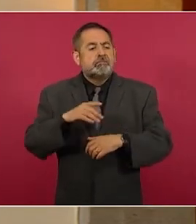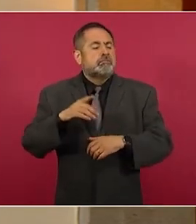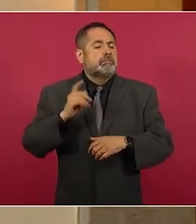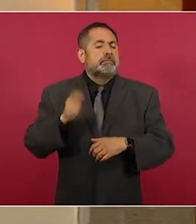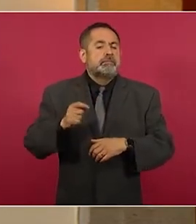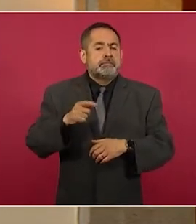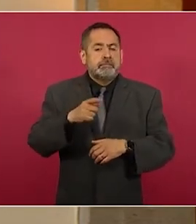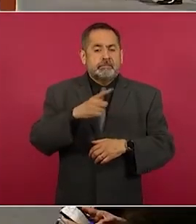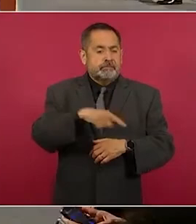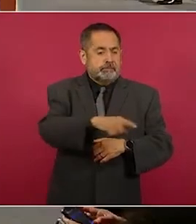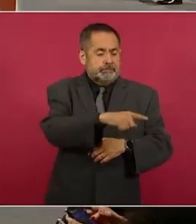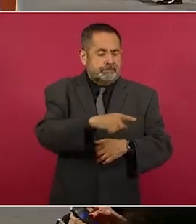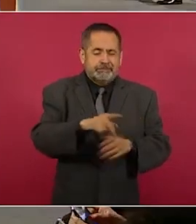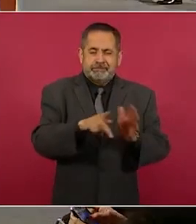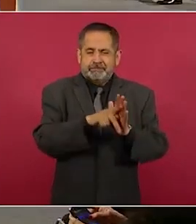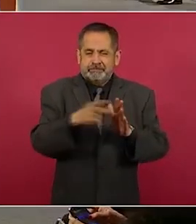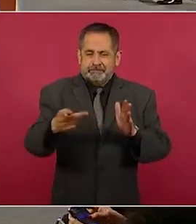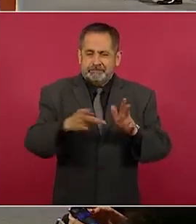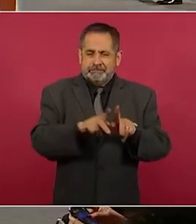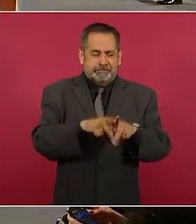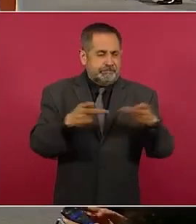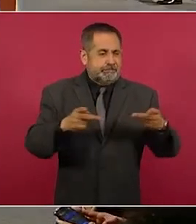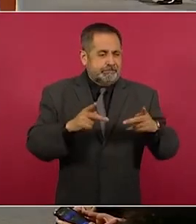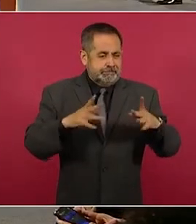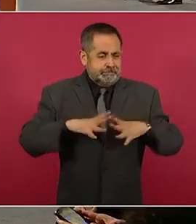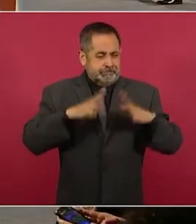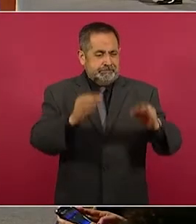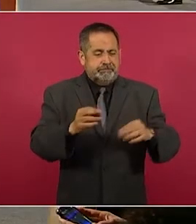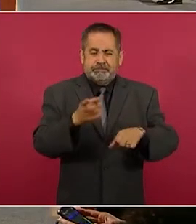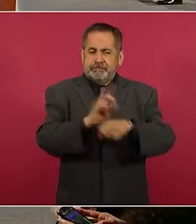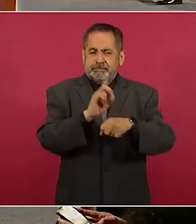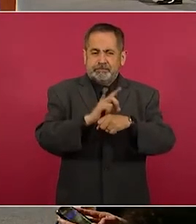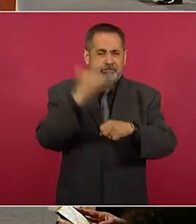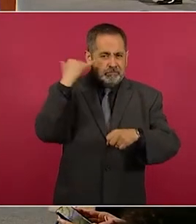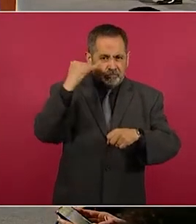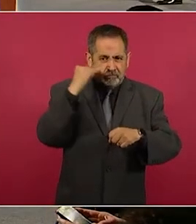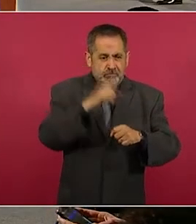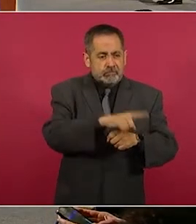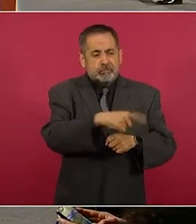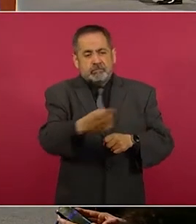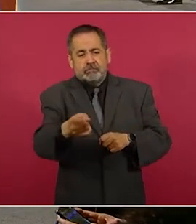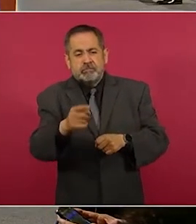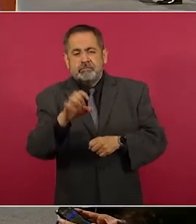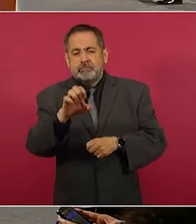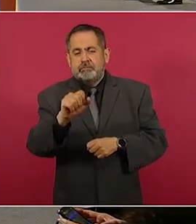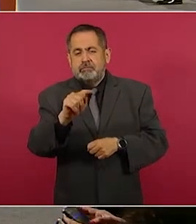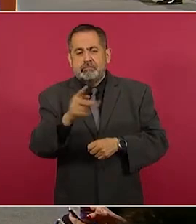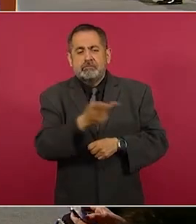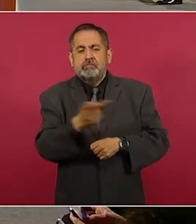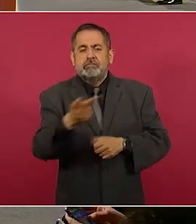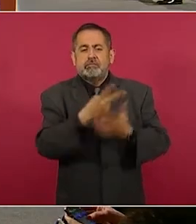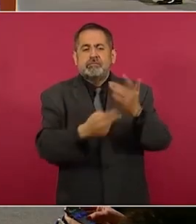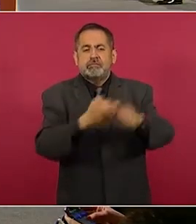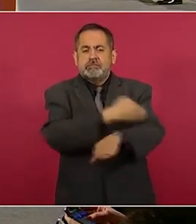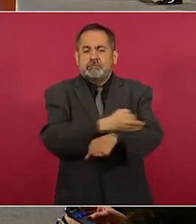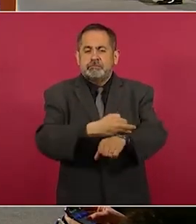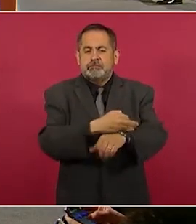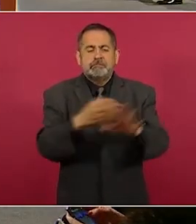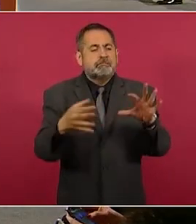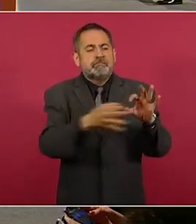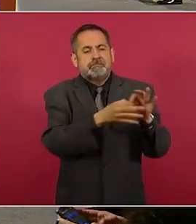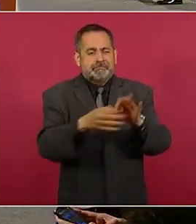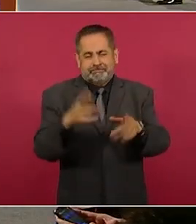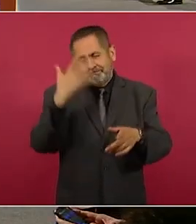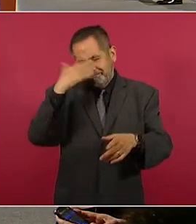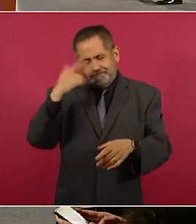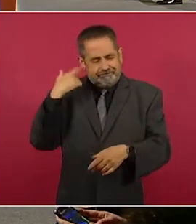del diario Yucatán como los fundadores del Por Esto son familia, ya ven cómo se dan